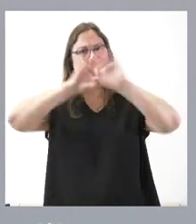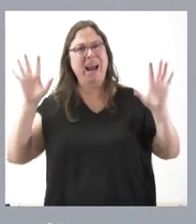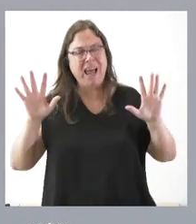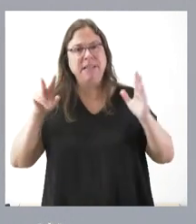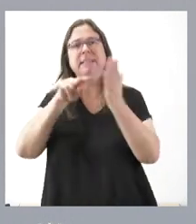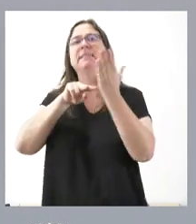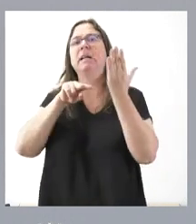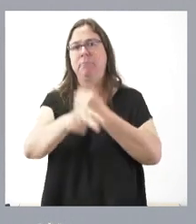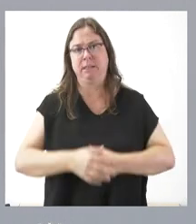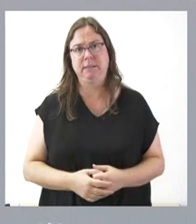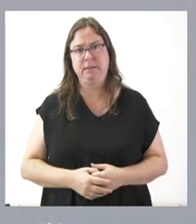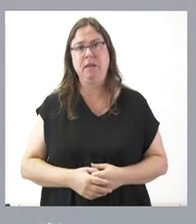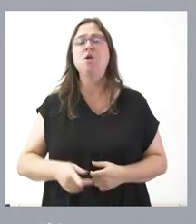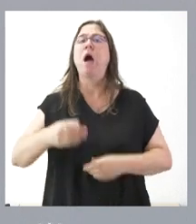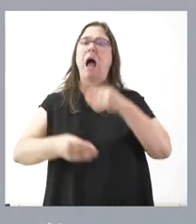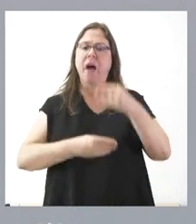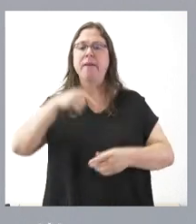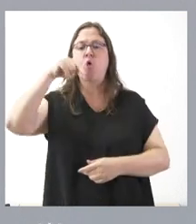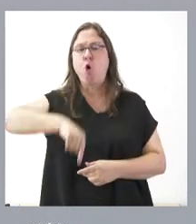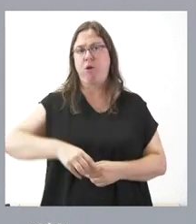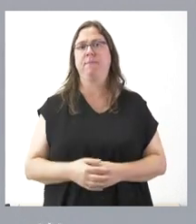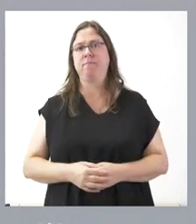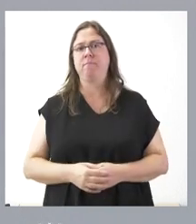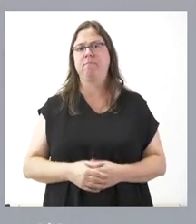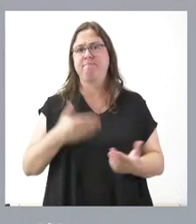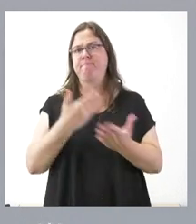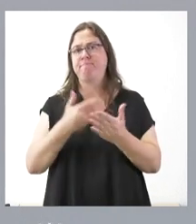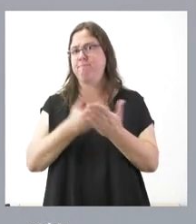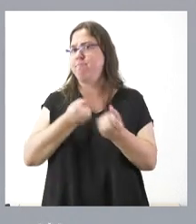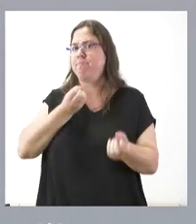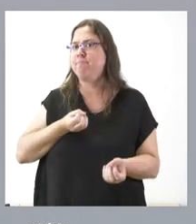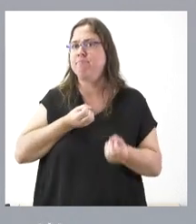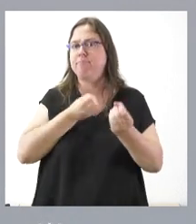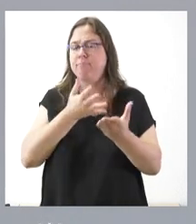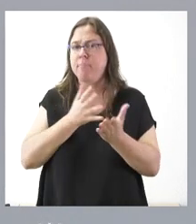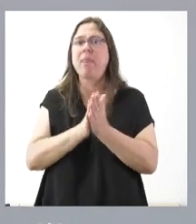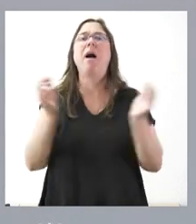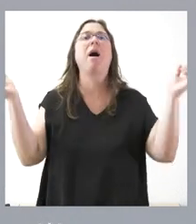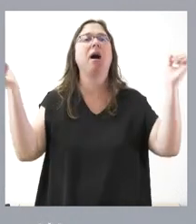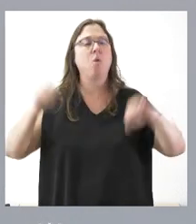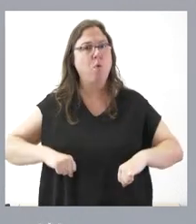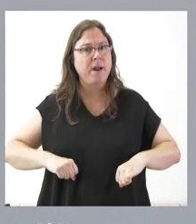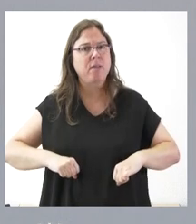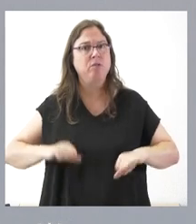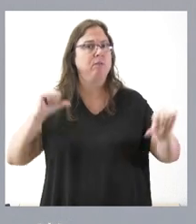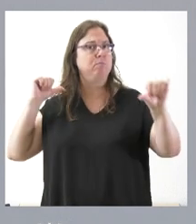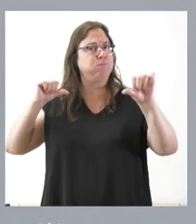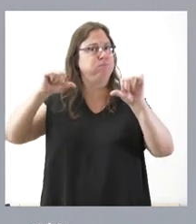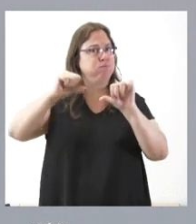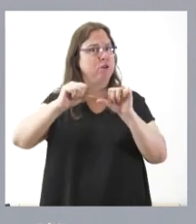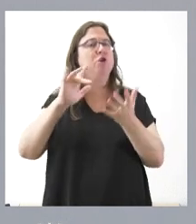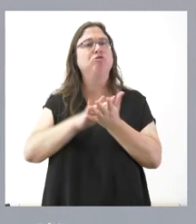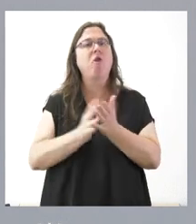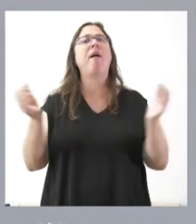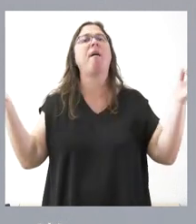transparente, como estamos haciendo hoy aquí, dando cuenta de los acuerdos que llevamos, dando cuenta